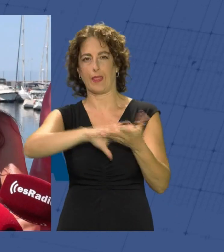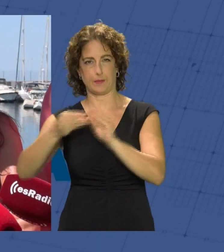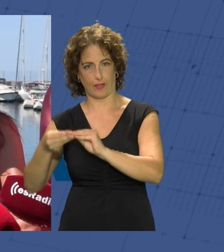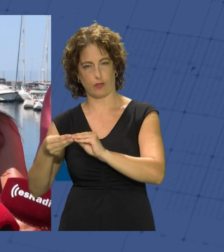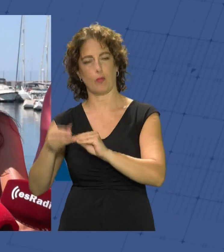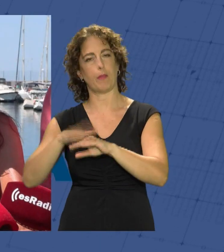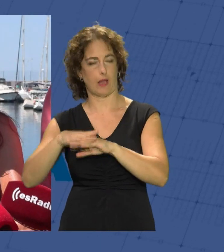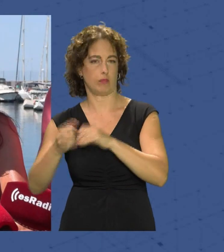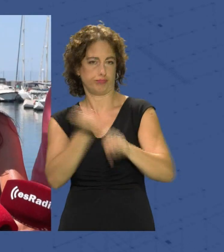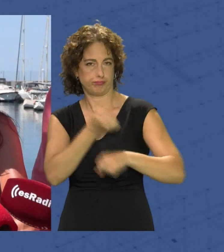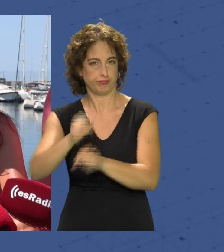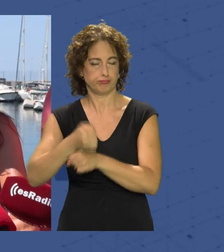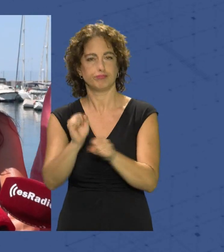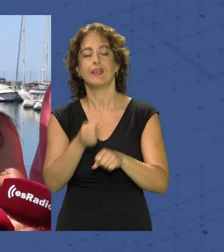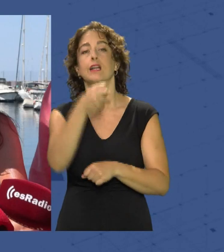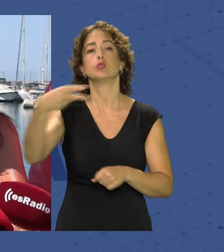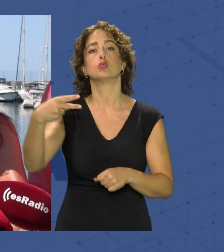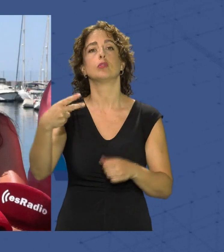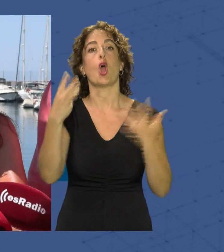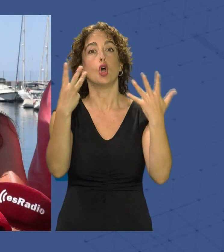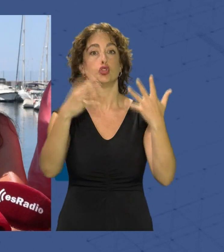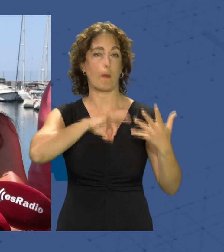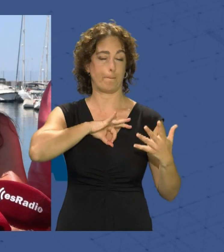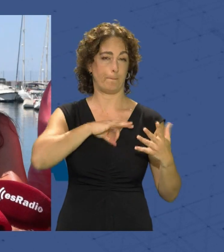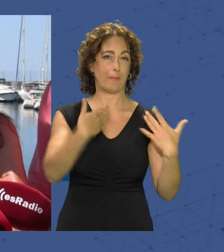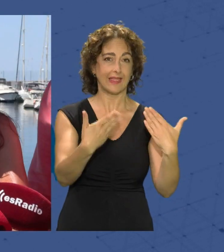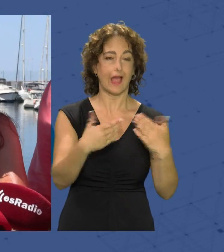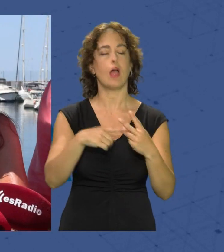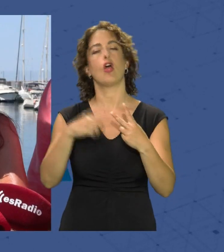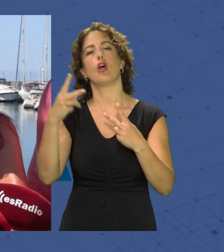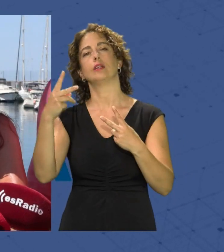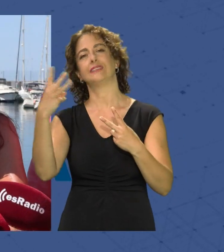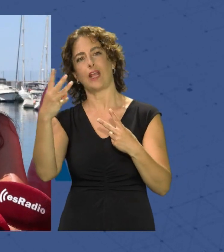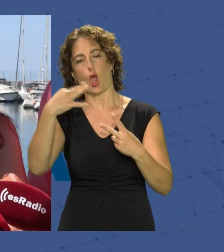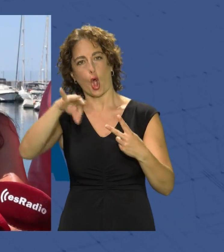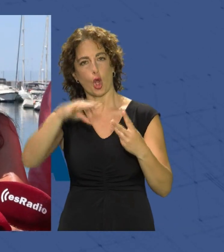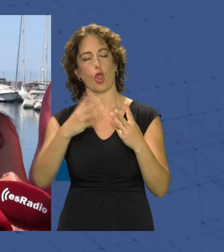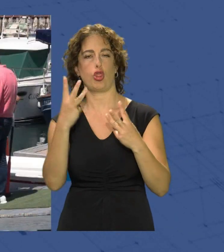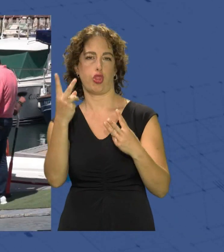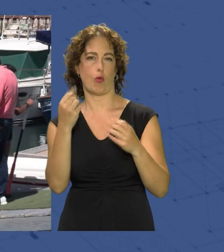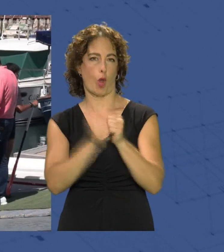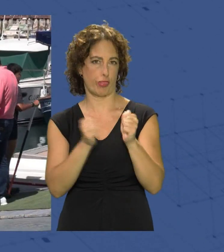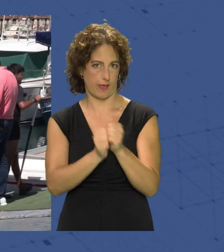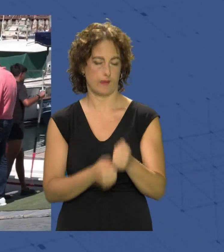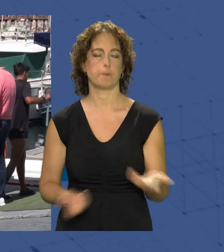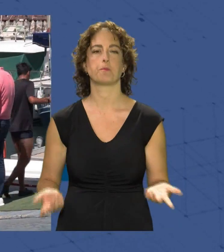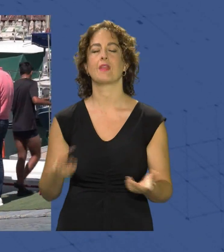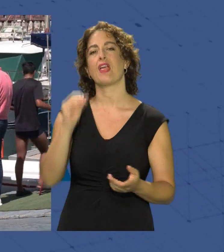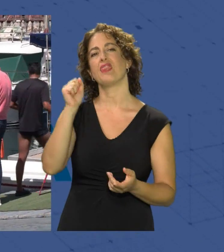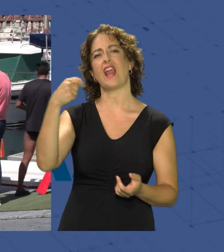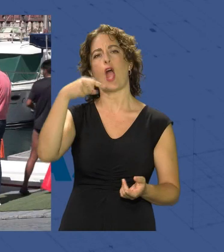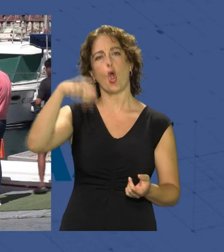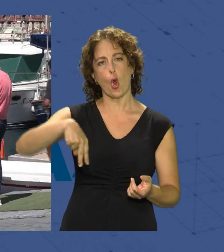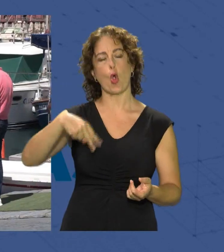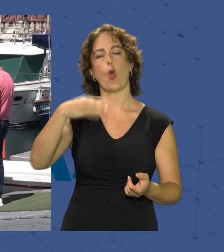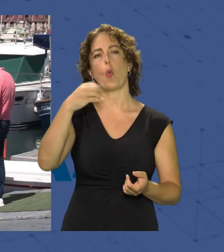poder salir y el resultado fue pues 8 platas 3 oros y 2 bronces como os hemos venido indicando el Dragon Boat como deporte se